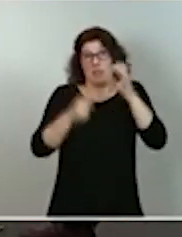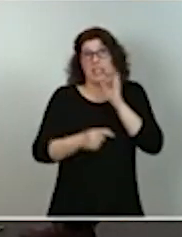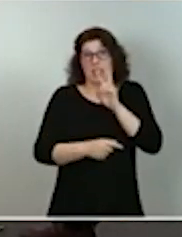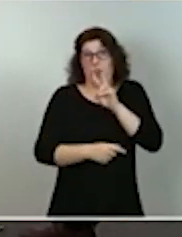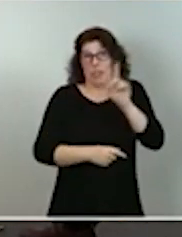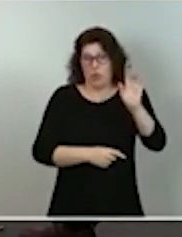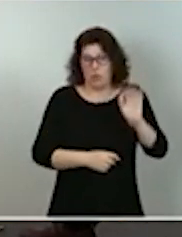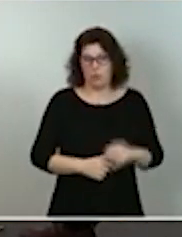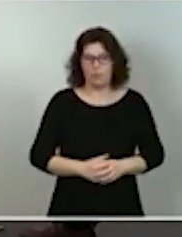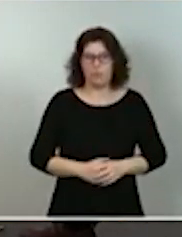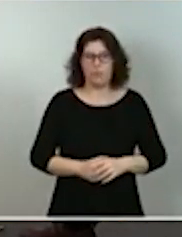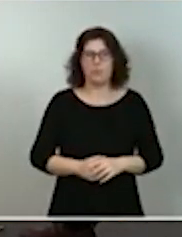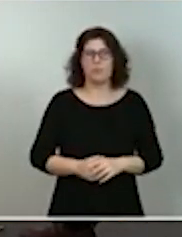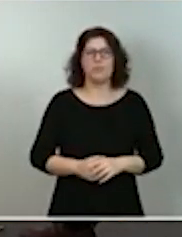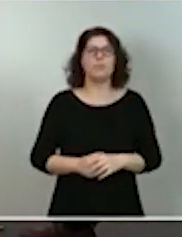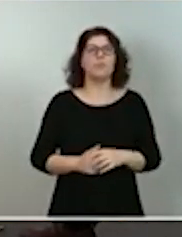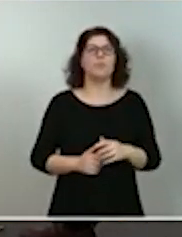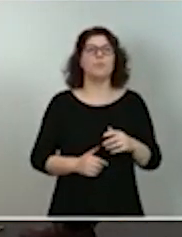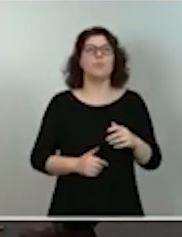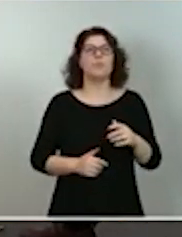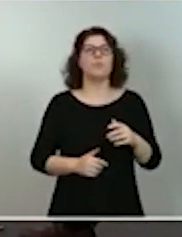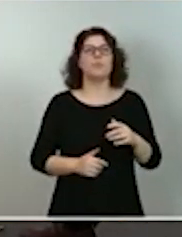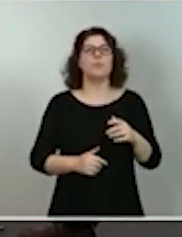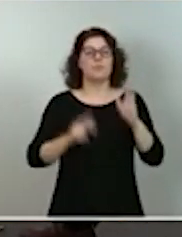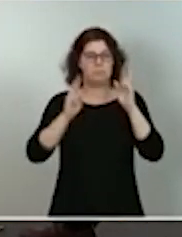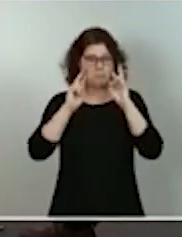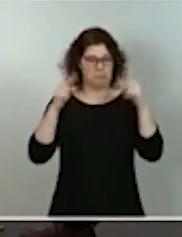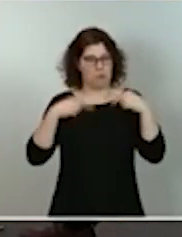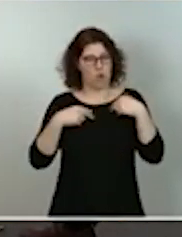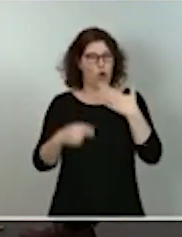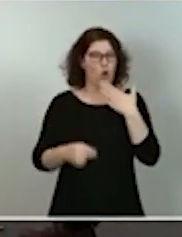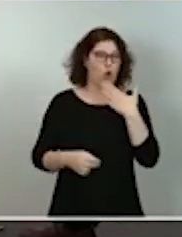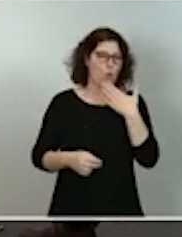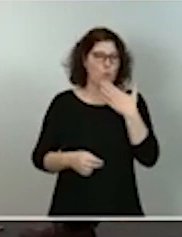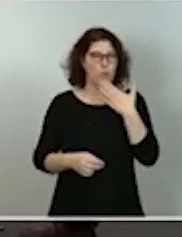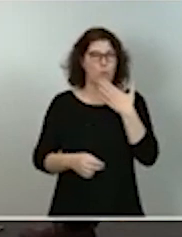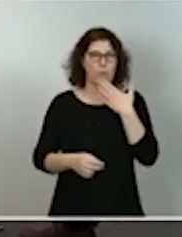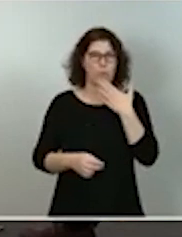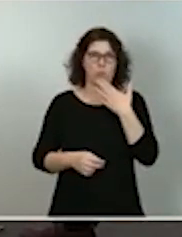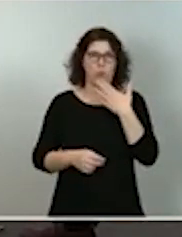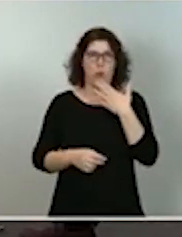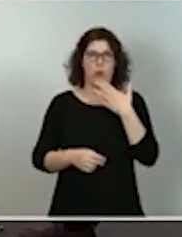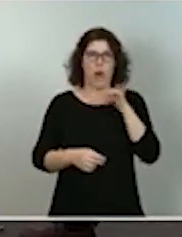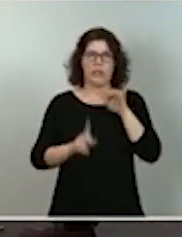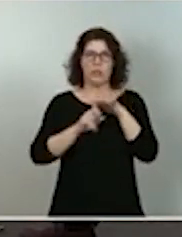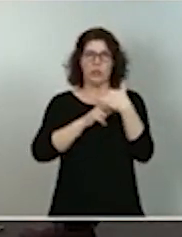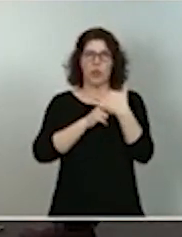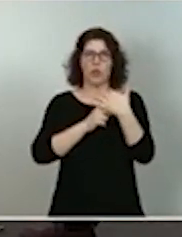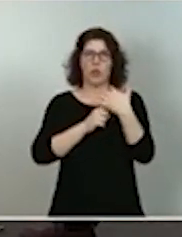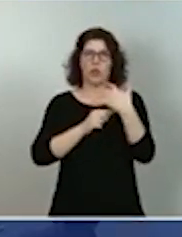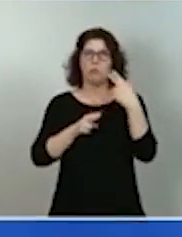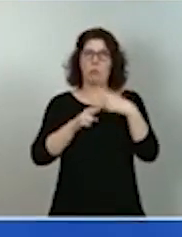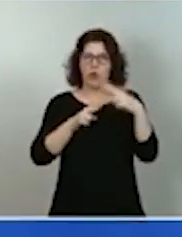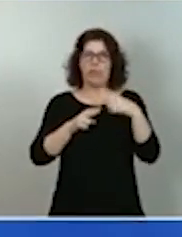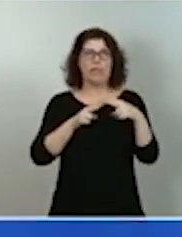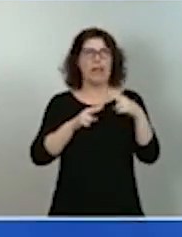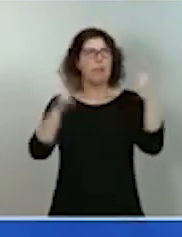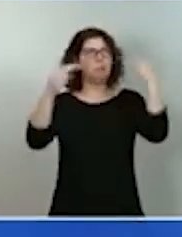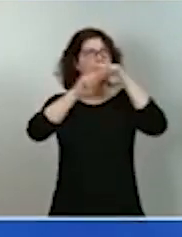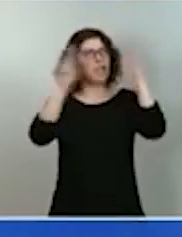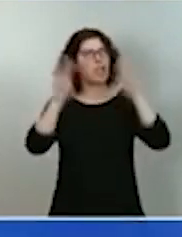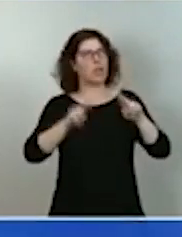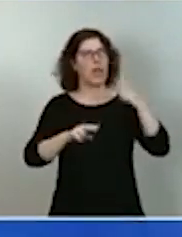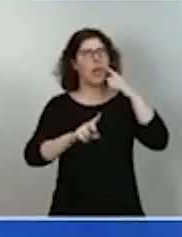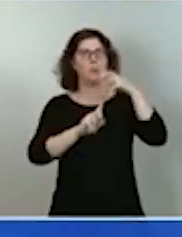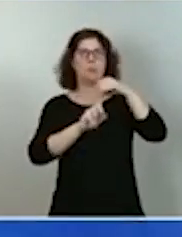como un polo geopolítico llamado a tener un papel relevante en la sociedad internacional, hemos asumido algo muy parecido a lo que